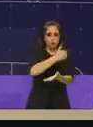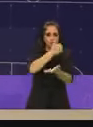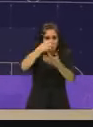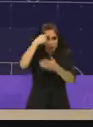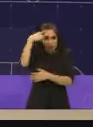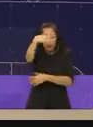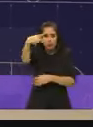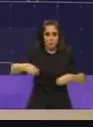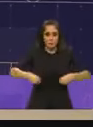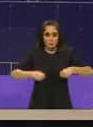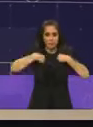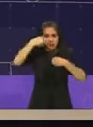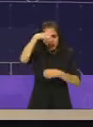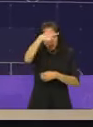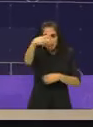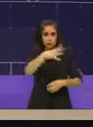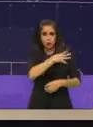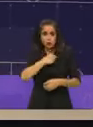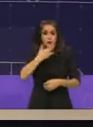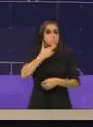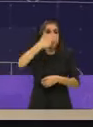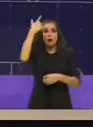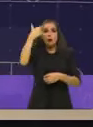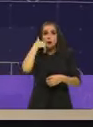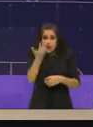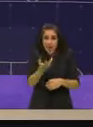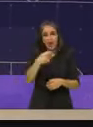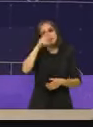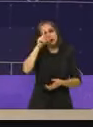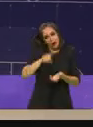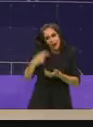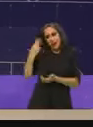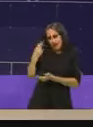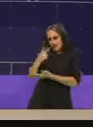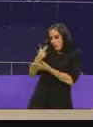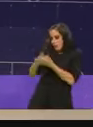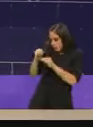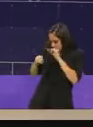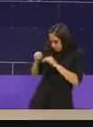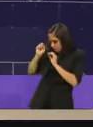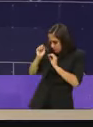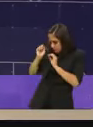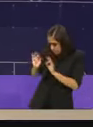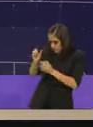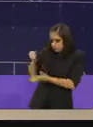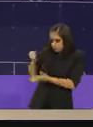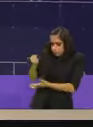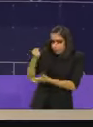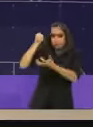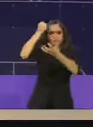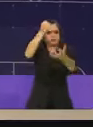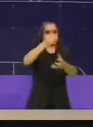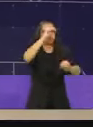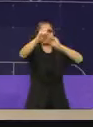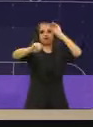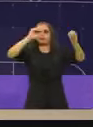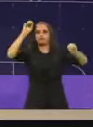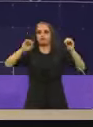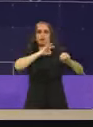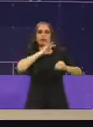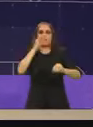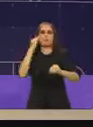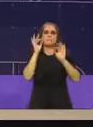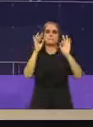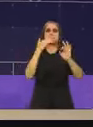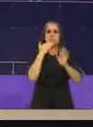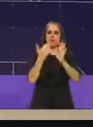tus hijos requiere un enorme programa de inversión pública. La inversión pública es fundamental para el desarrollo económico